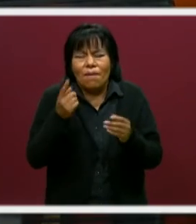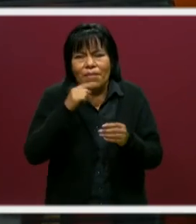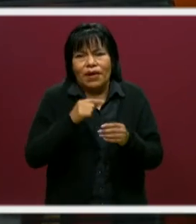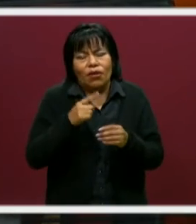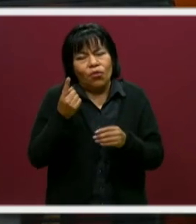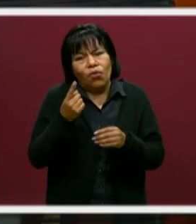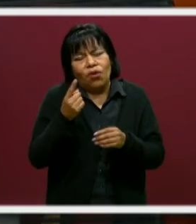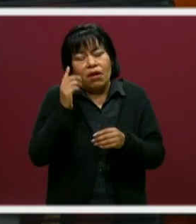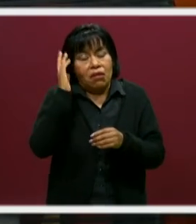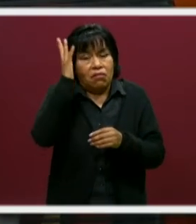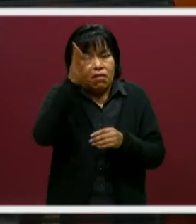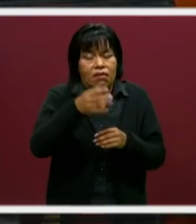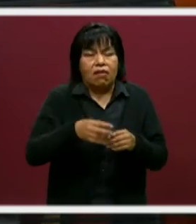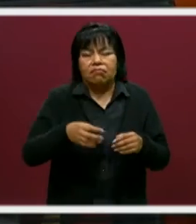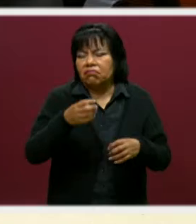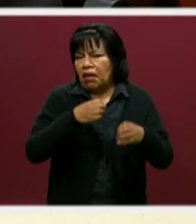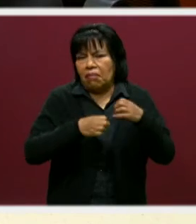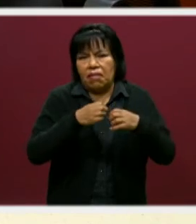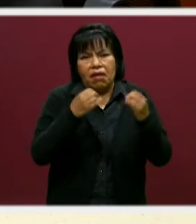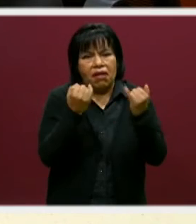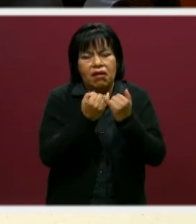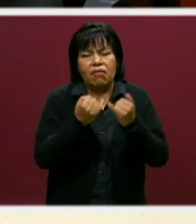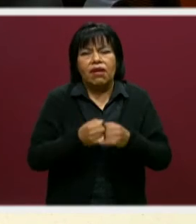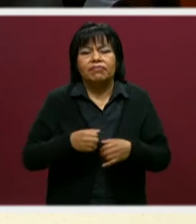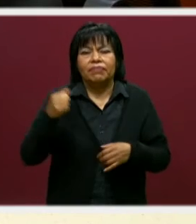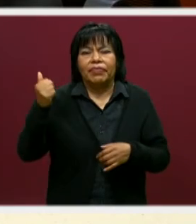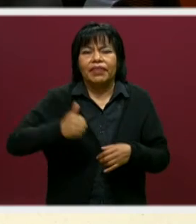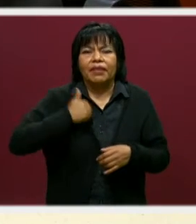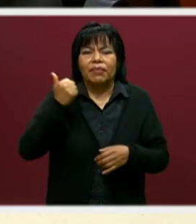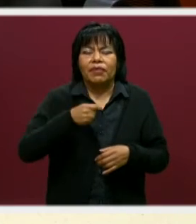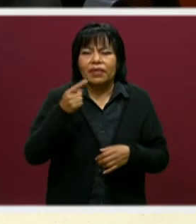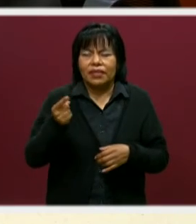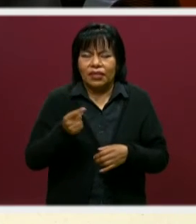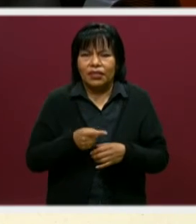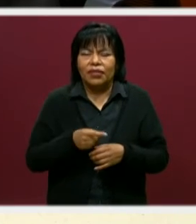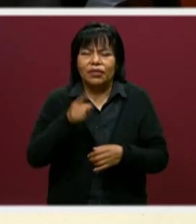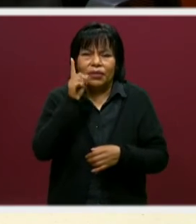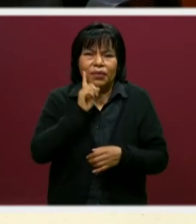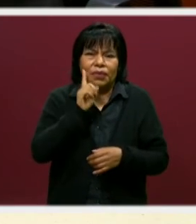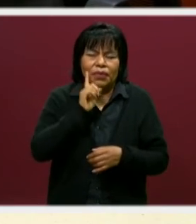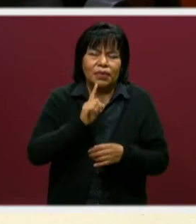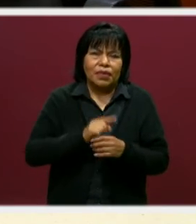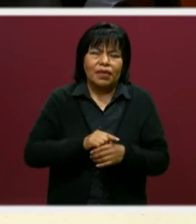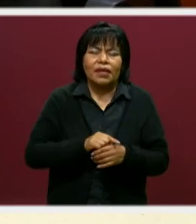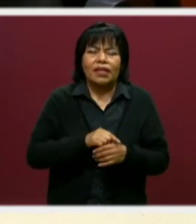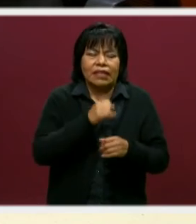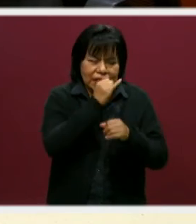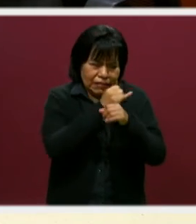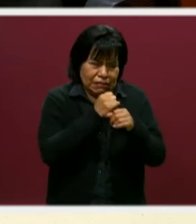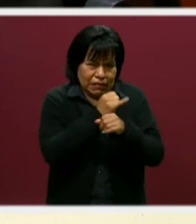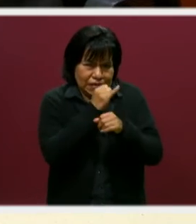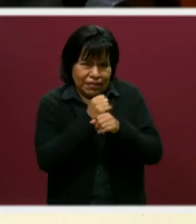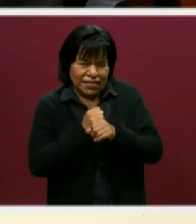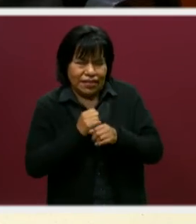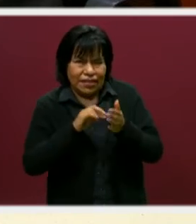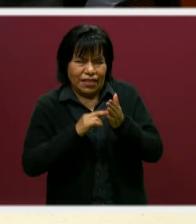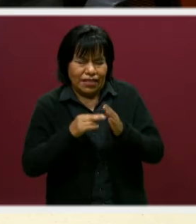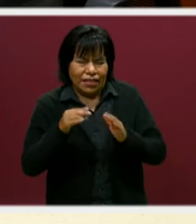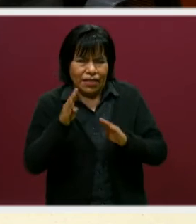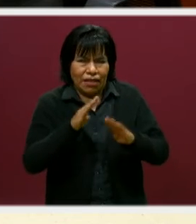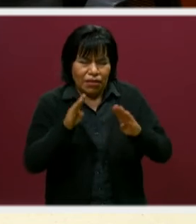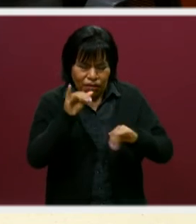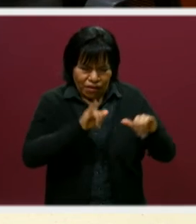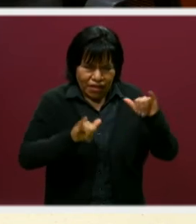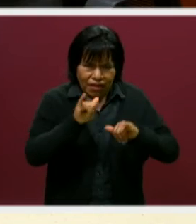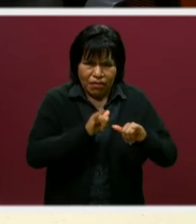algún día pongan ellos sus empresas. Claro. Y, bueno, aprovechando que está aquí Johanna y que ella, bueno, pues es profesora investigadora en la carrera de ingeniería bioquímica,